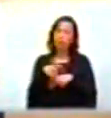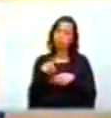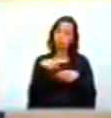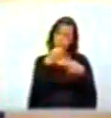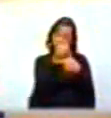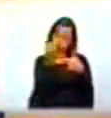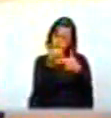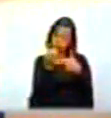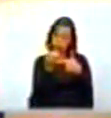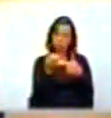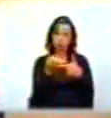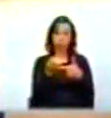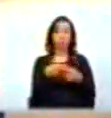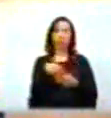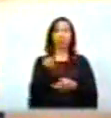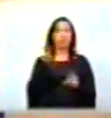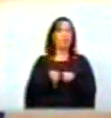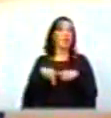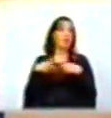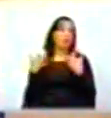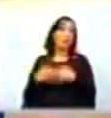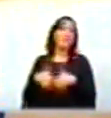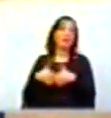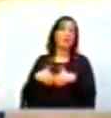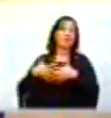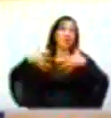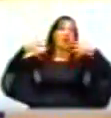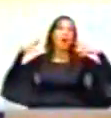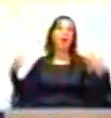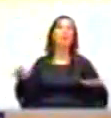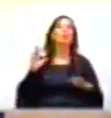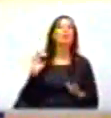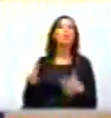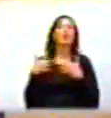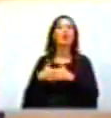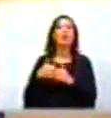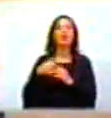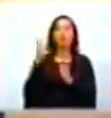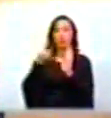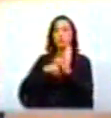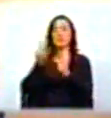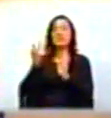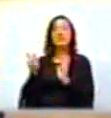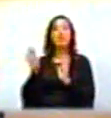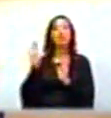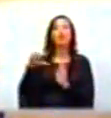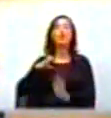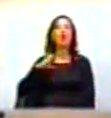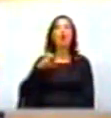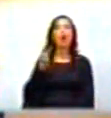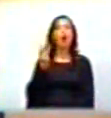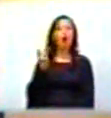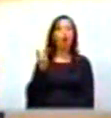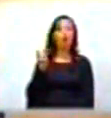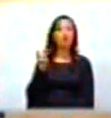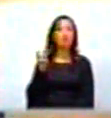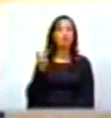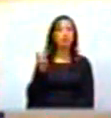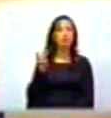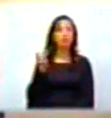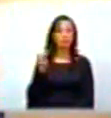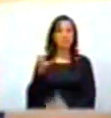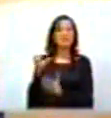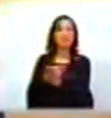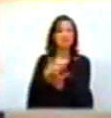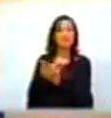impresionan. Tablemac, una gran empresa industrial, en el año 2007, cogió 8 certificados de incentivo forestal que